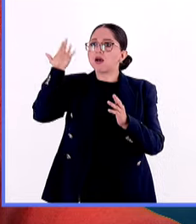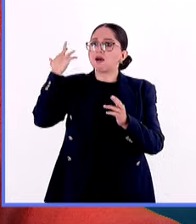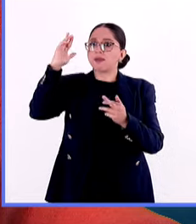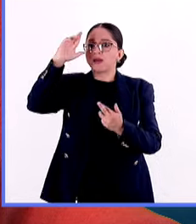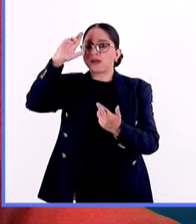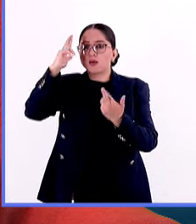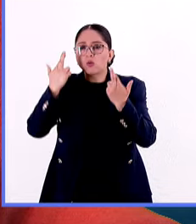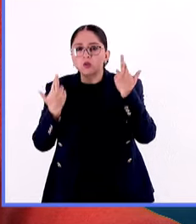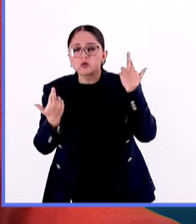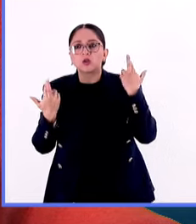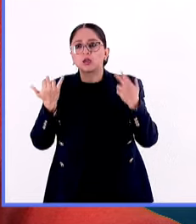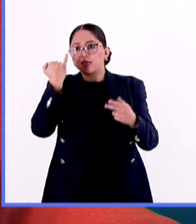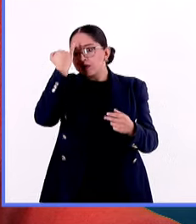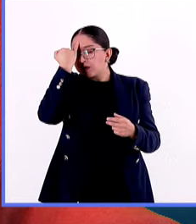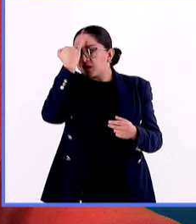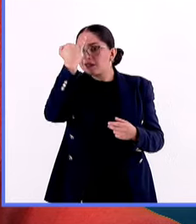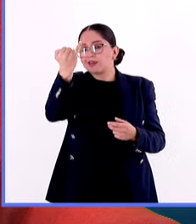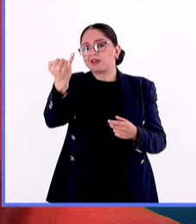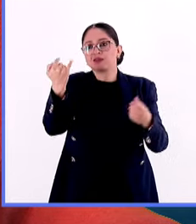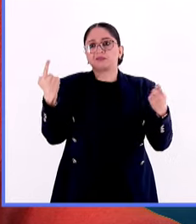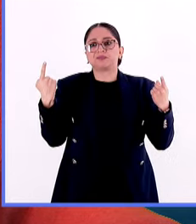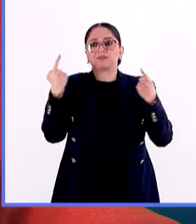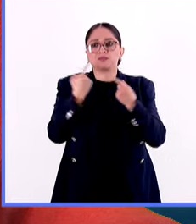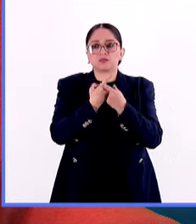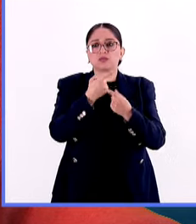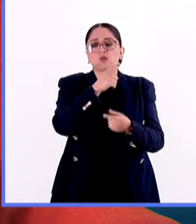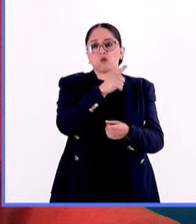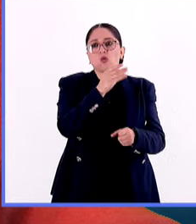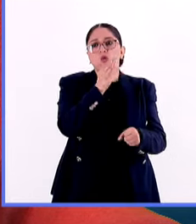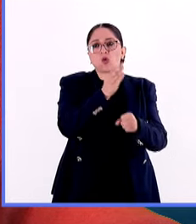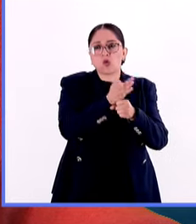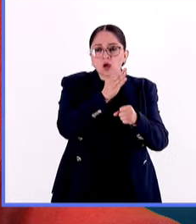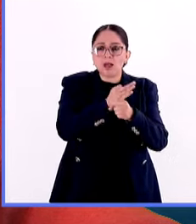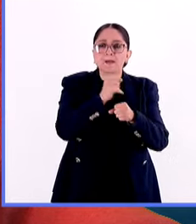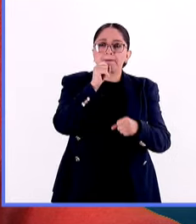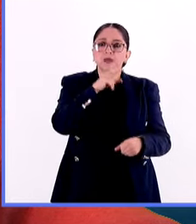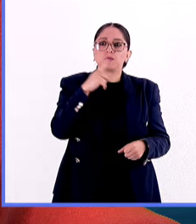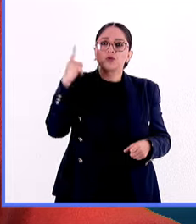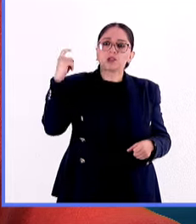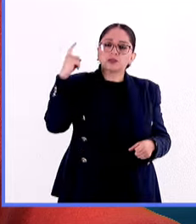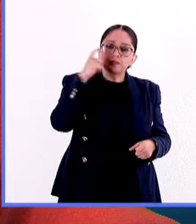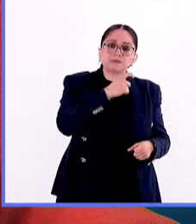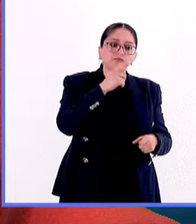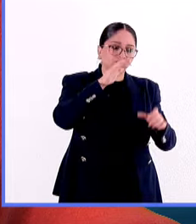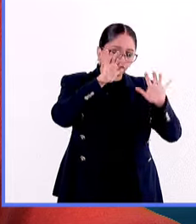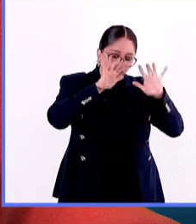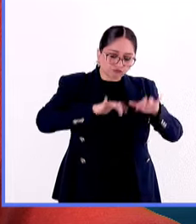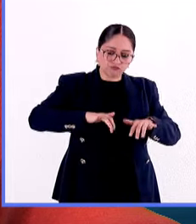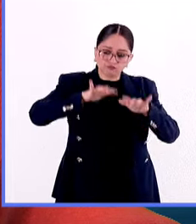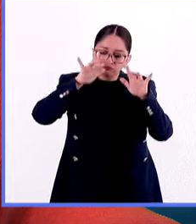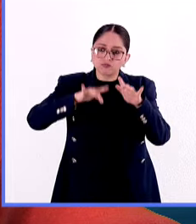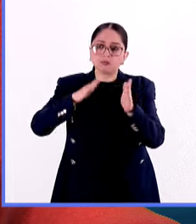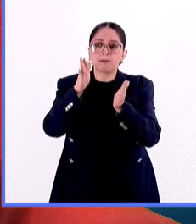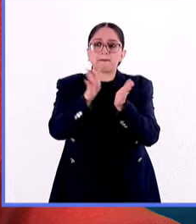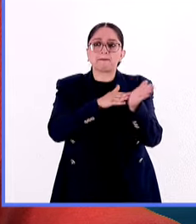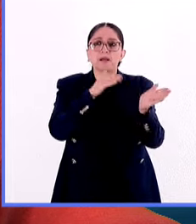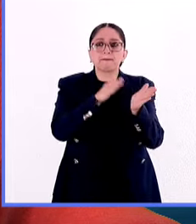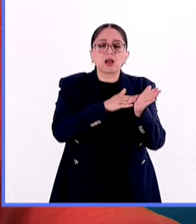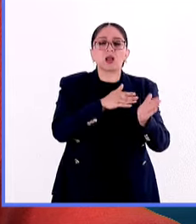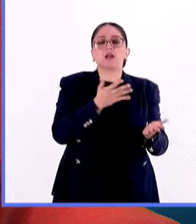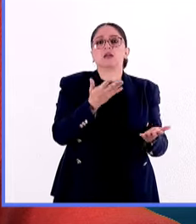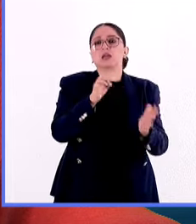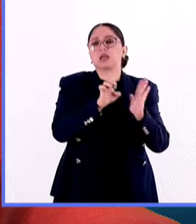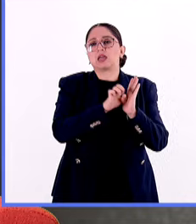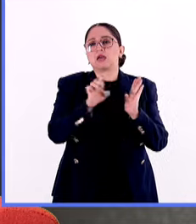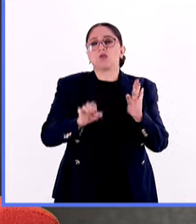ideas contrapuestas que se vivía en ese entonces, además de la dificultad que implica redactar un documento en el que todos o la